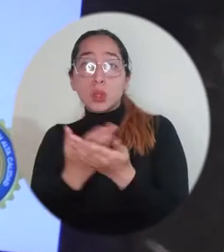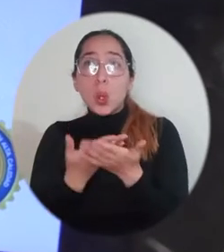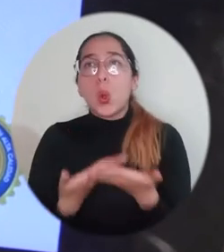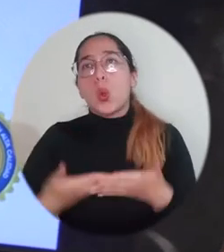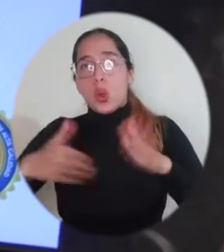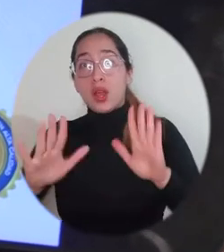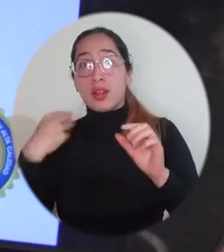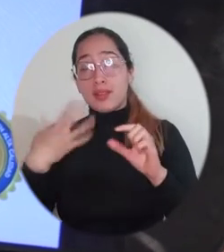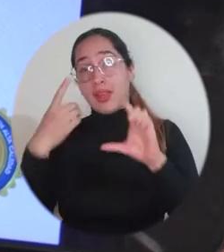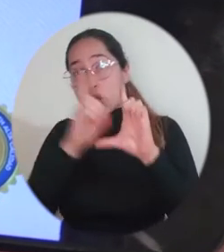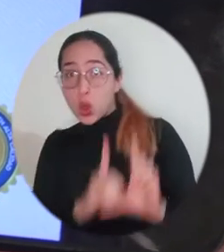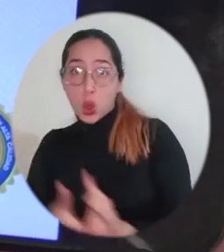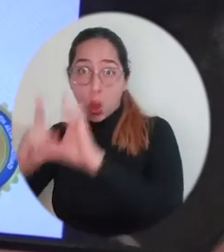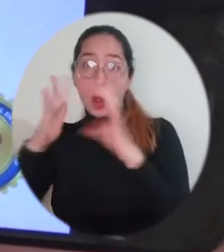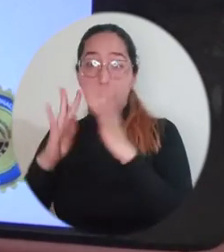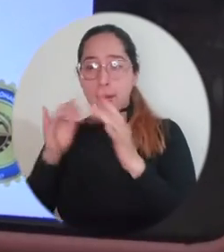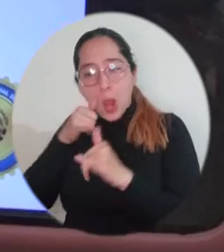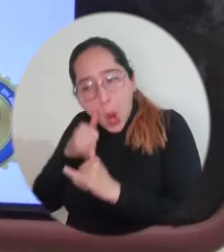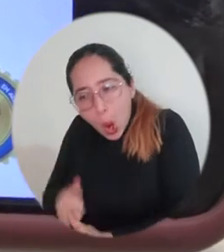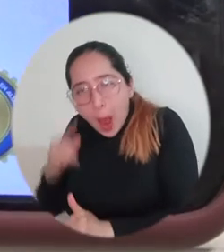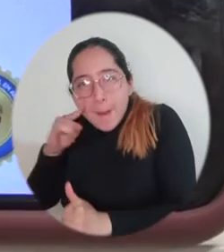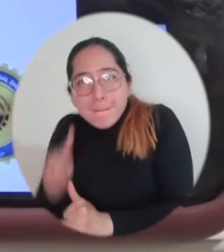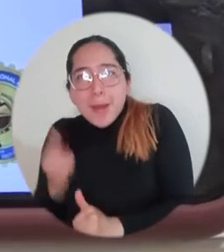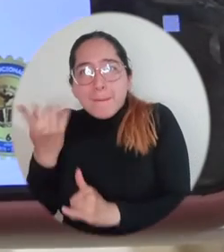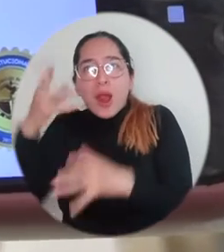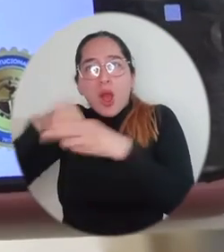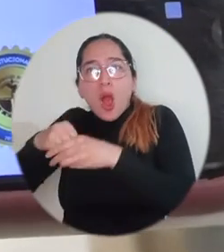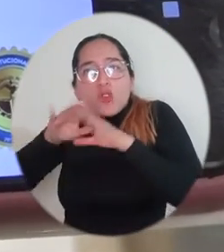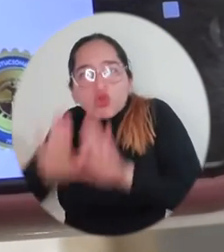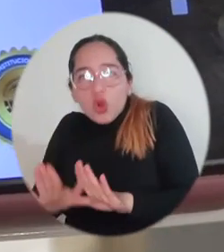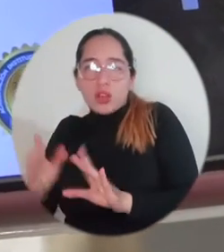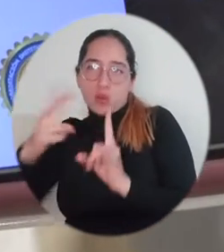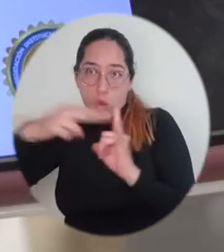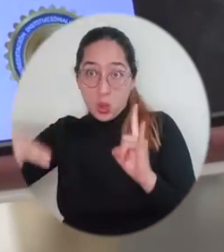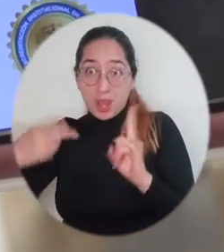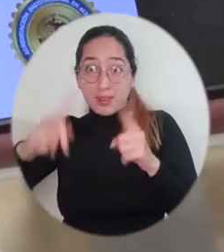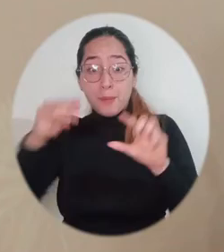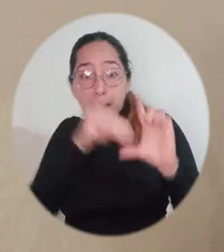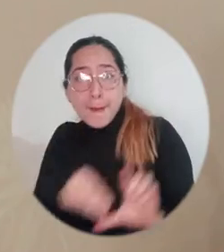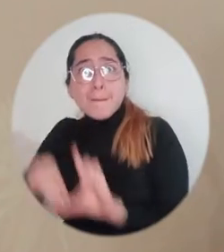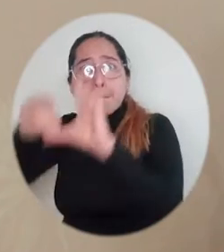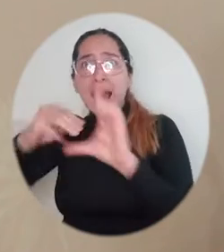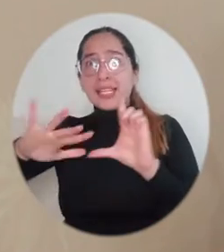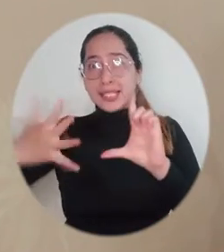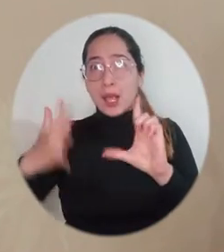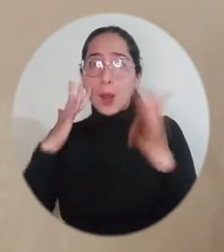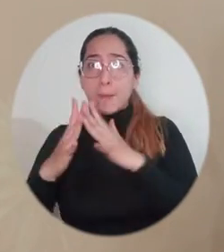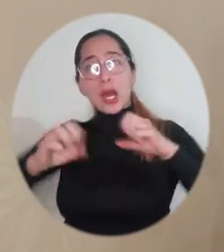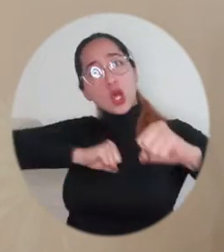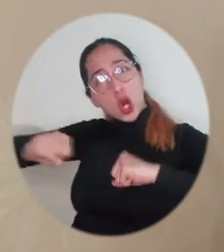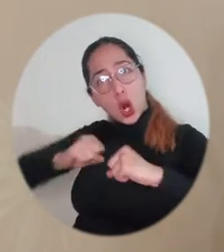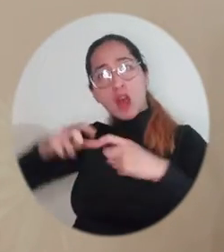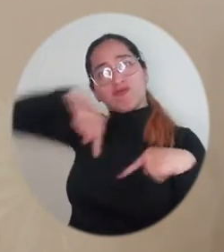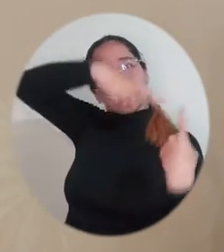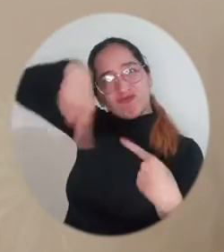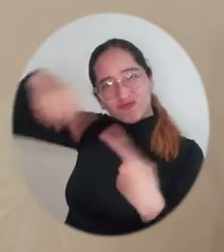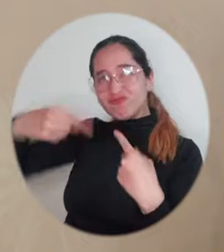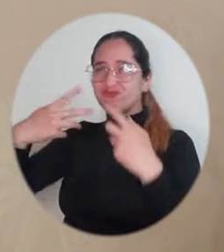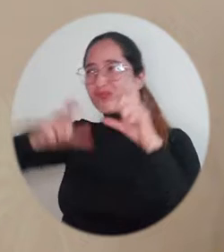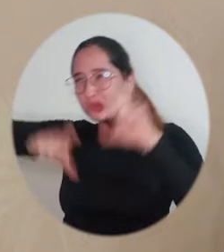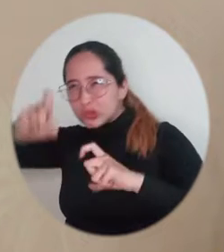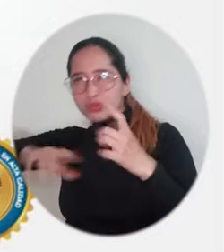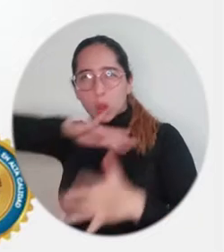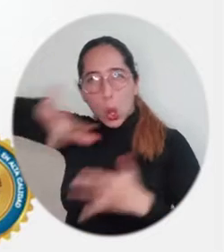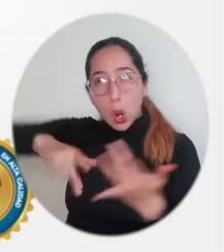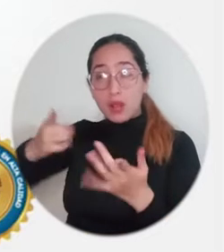gracias a la creación del doctorado en Ingeniería como primer doctorado propio de la institución, cinco nuevas maestrías en gestión del turismo